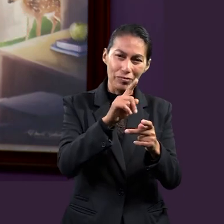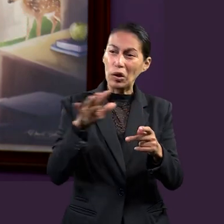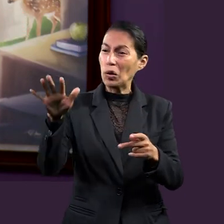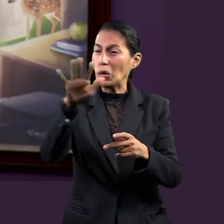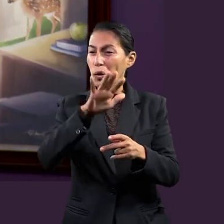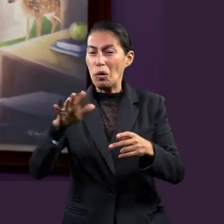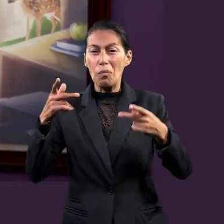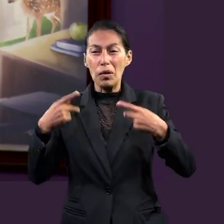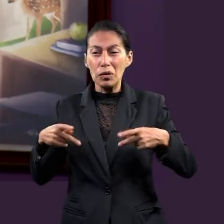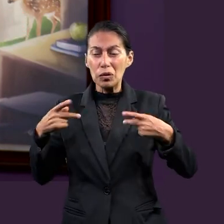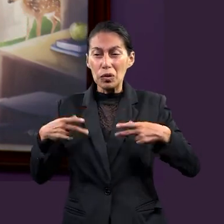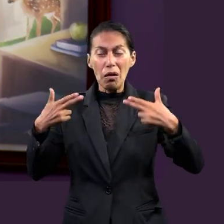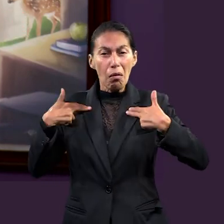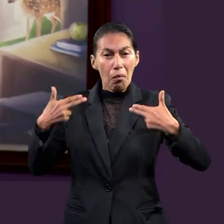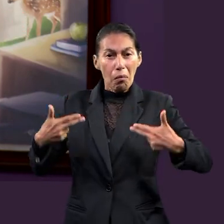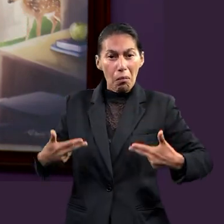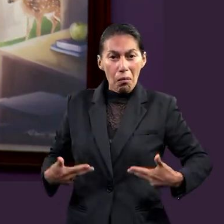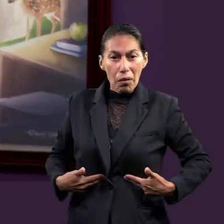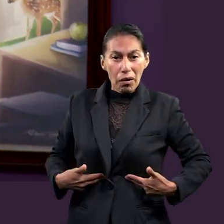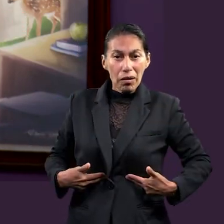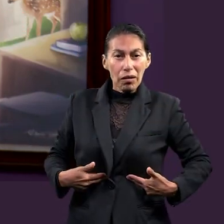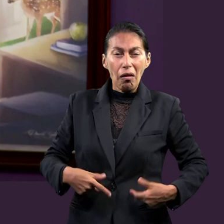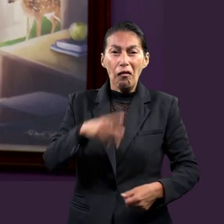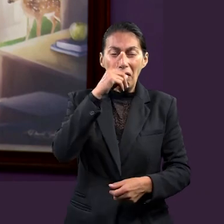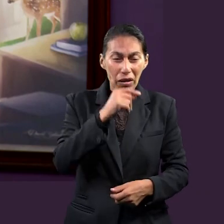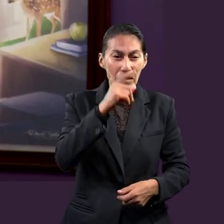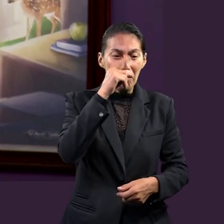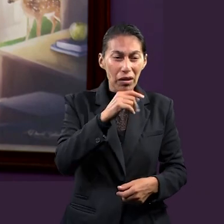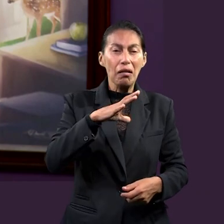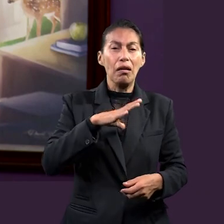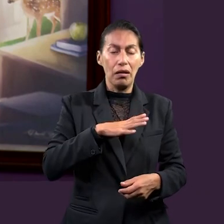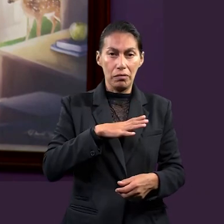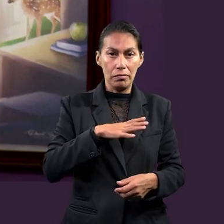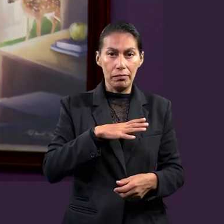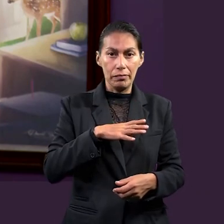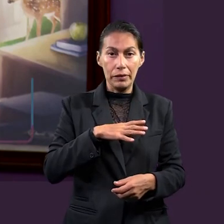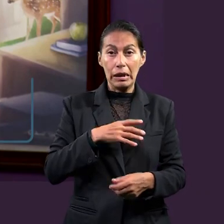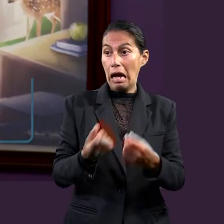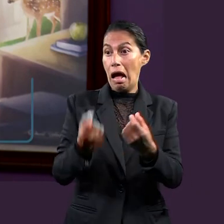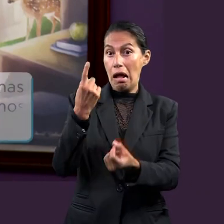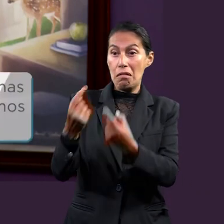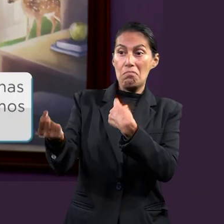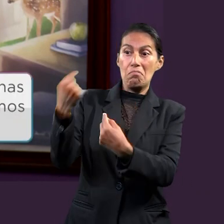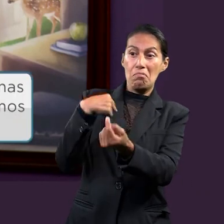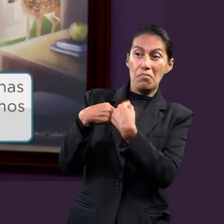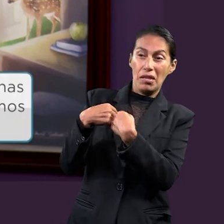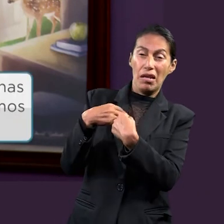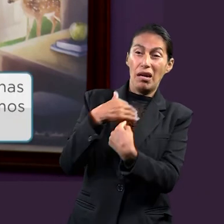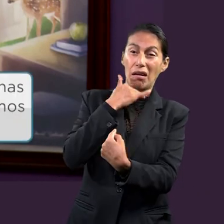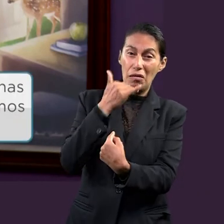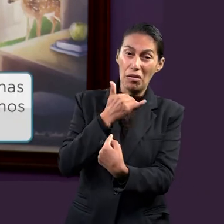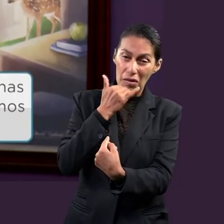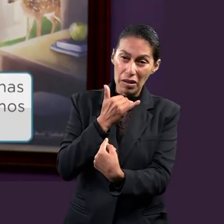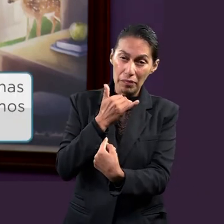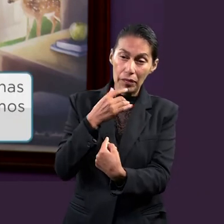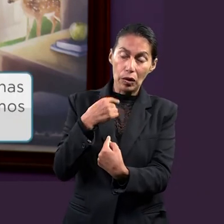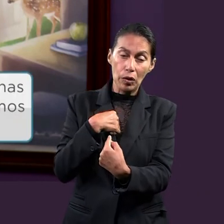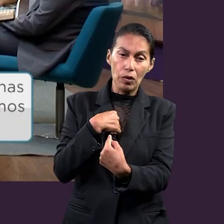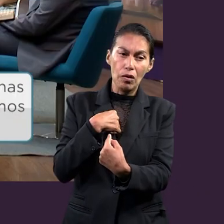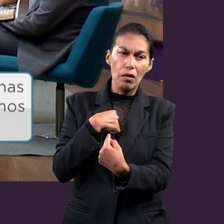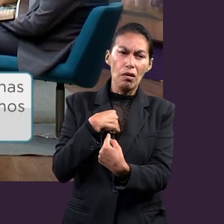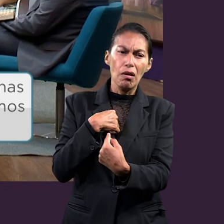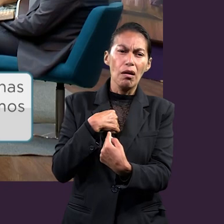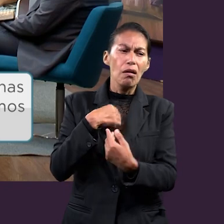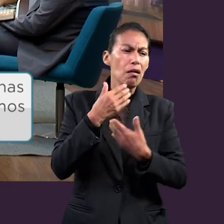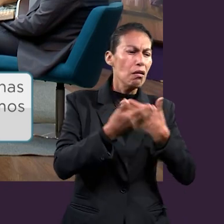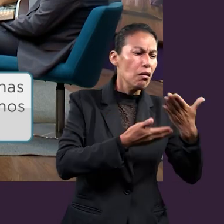personas somos personas humanas con defectos. Por eso, es indispensable saber que, aunque cometan errores conmigo, yo tengo que